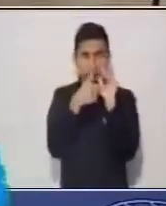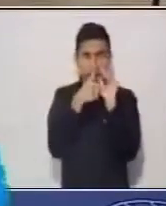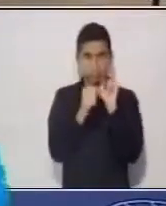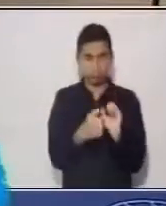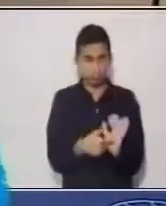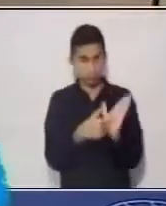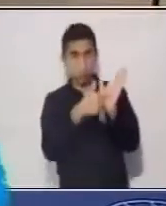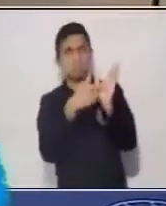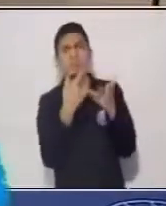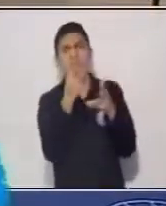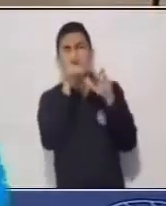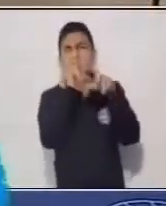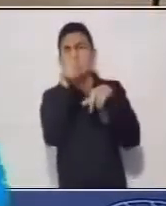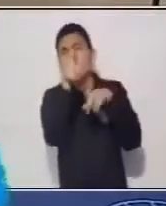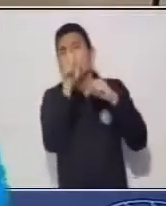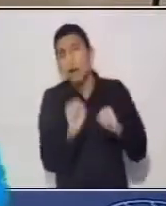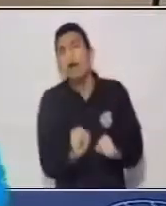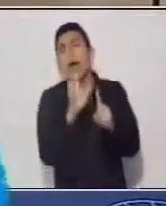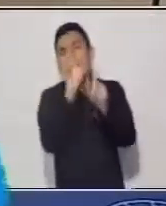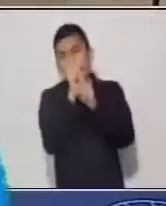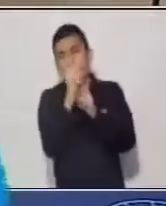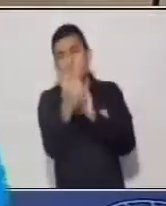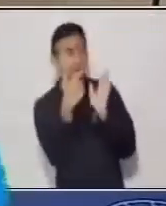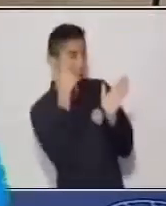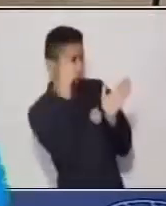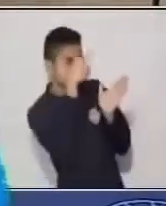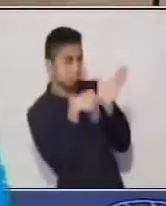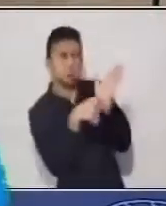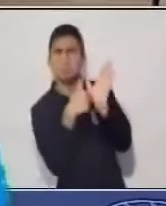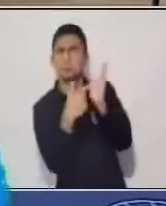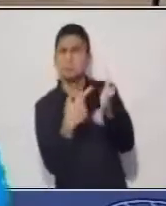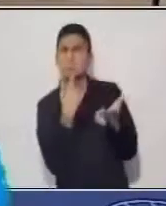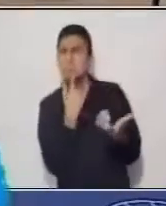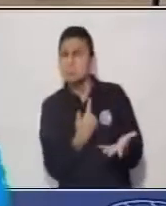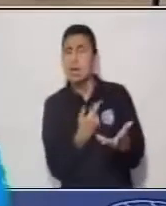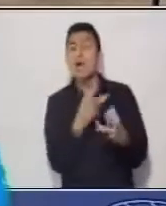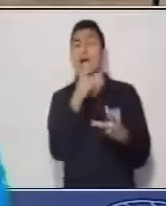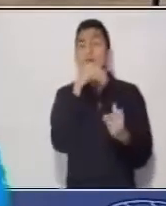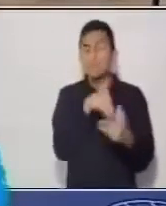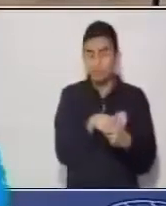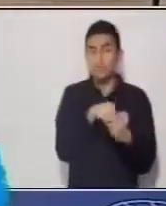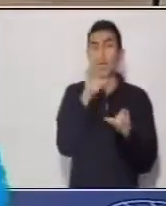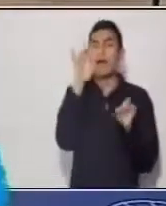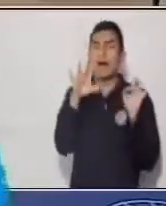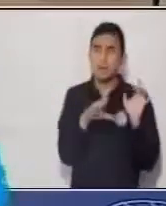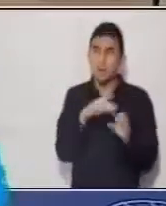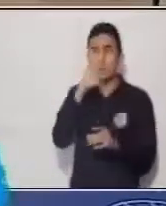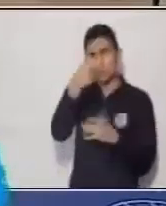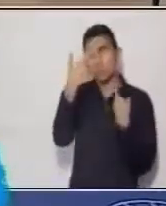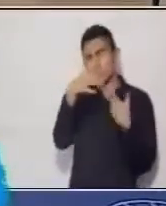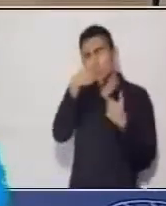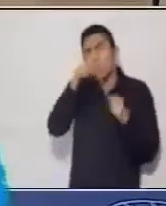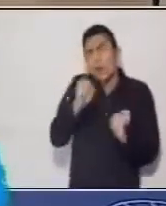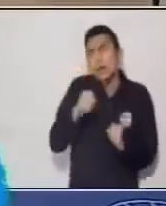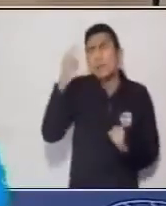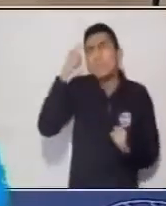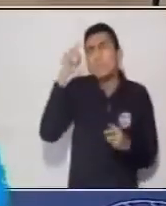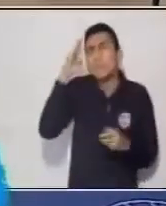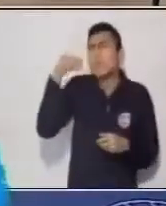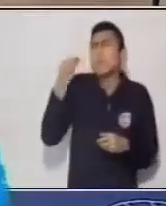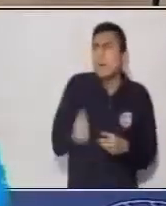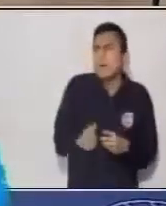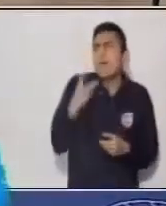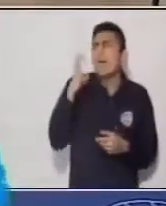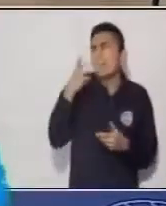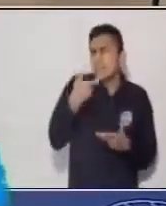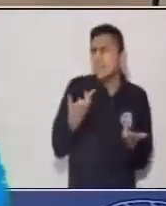esto es para que tú vayas adivinando que esas son las inferencias vayas suponiendo por qué es que está diciendo